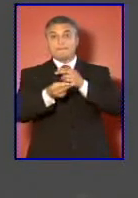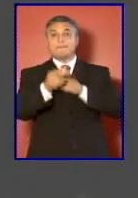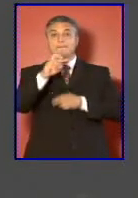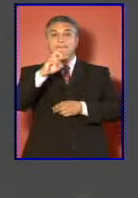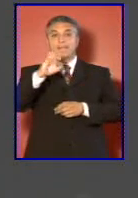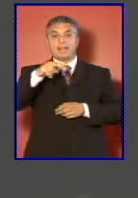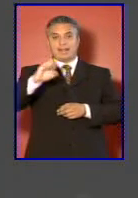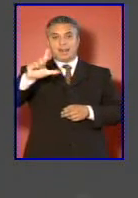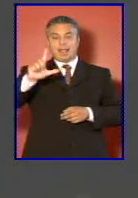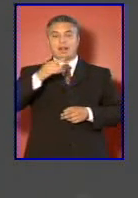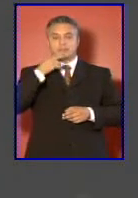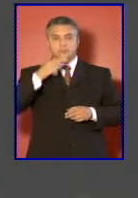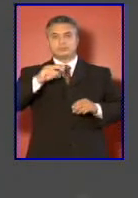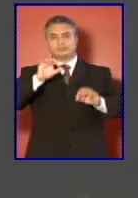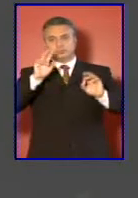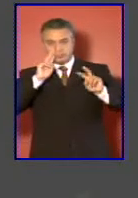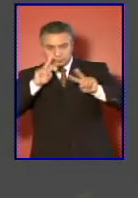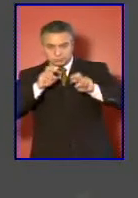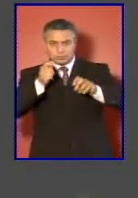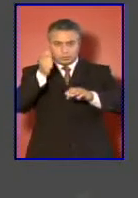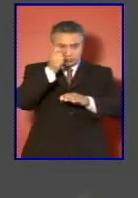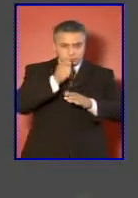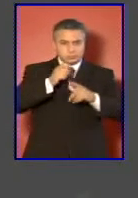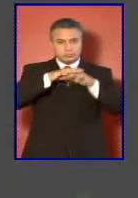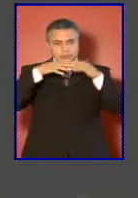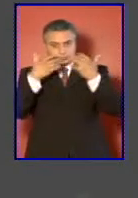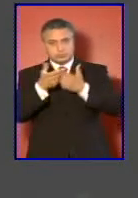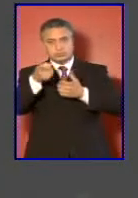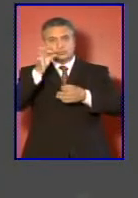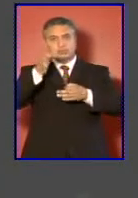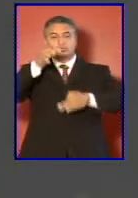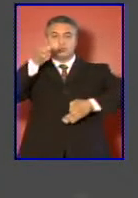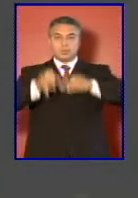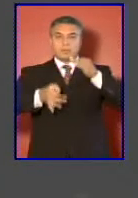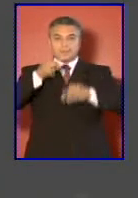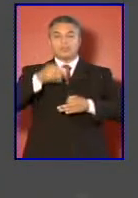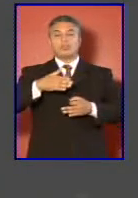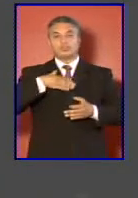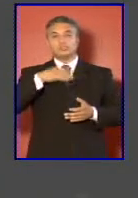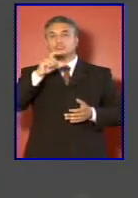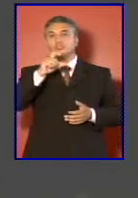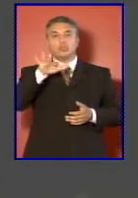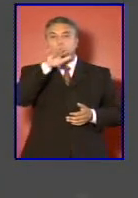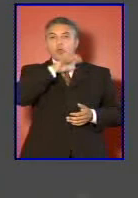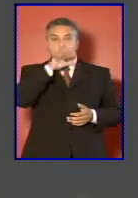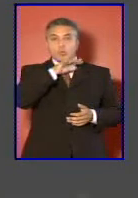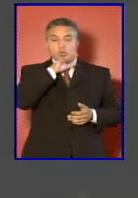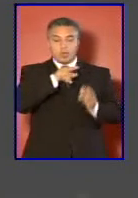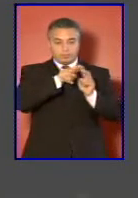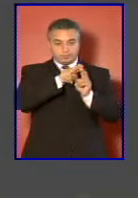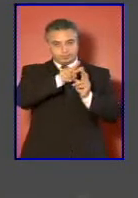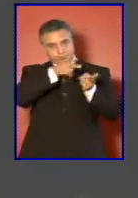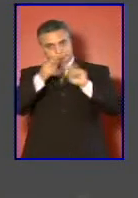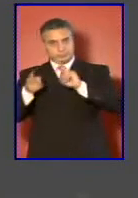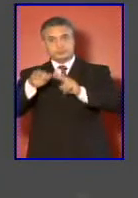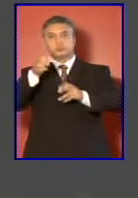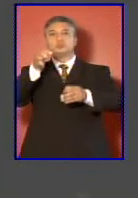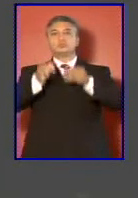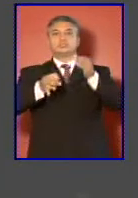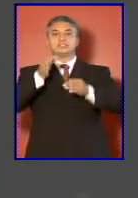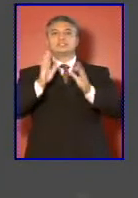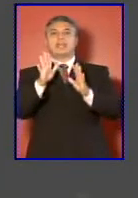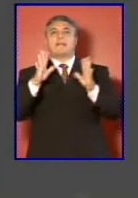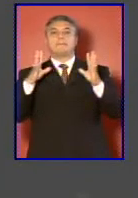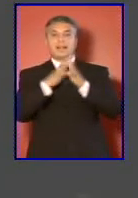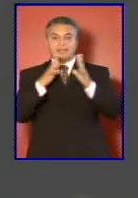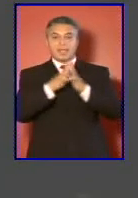de la indagatoria de juzgamiento en nuestro sistema penal común adaptarlo a la justicia militar lo cual significa